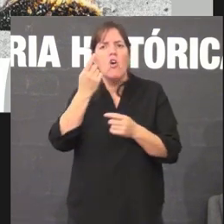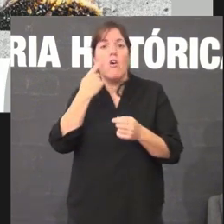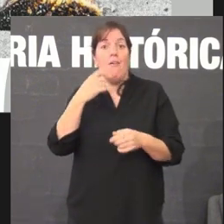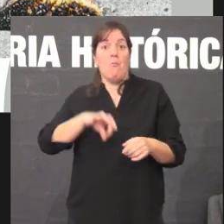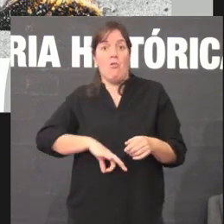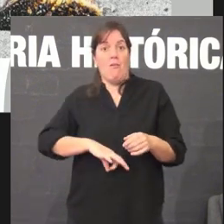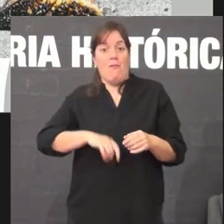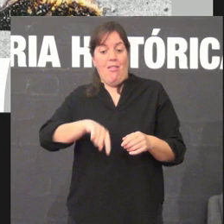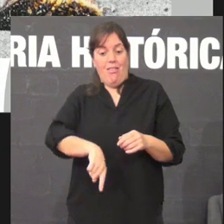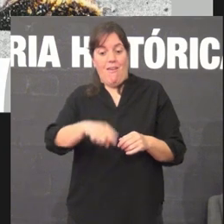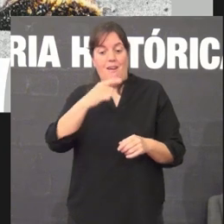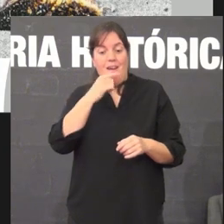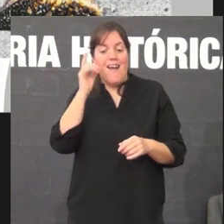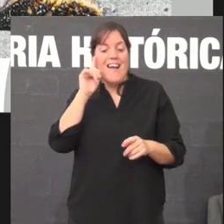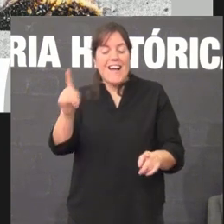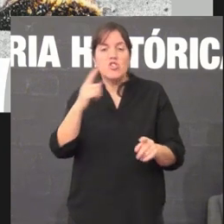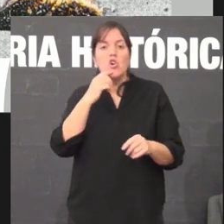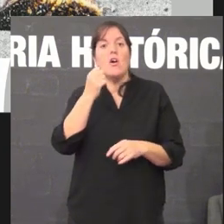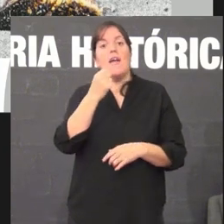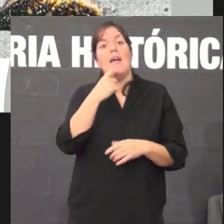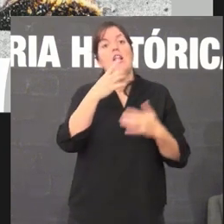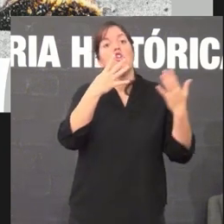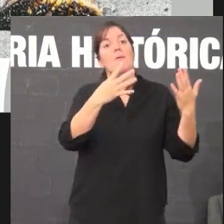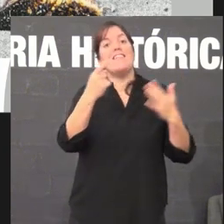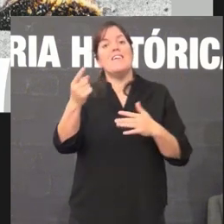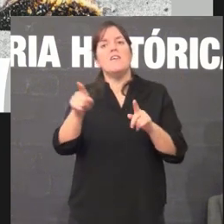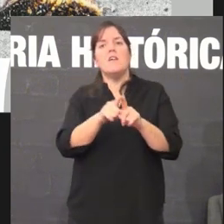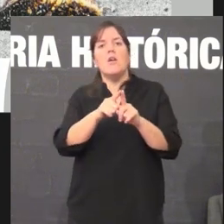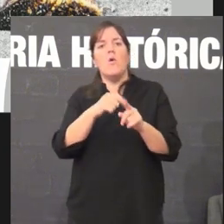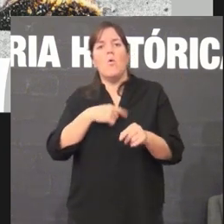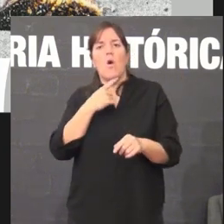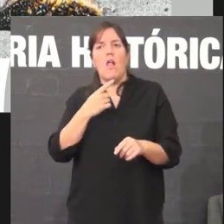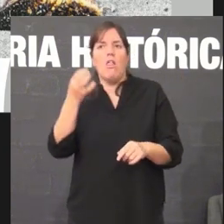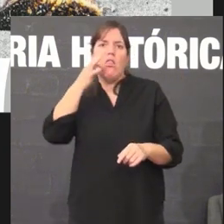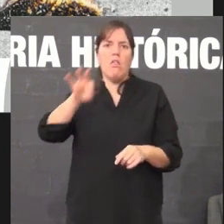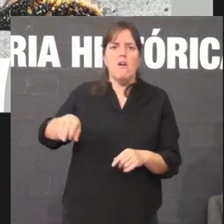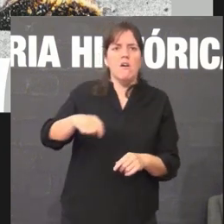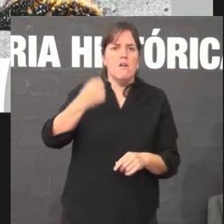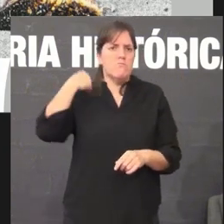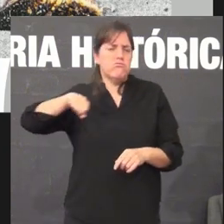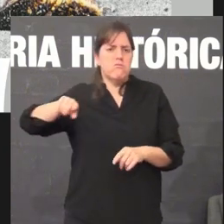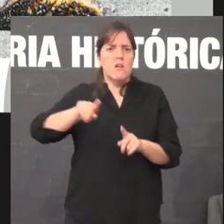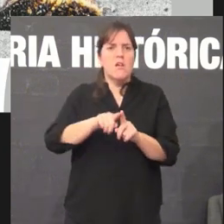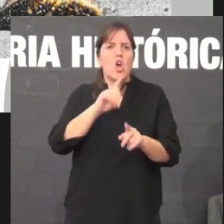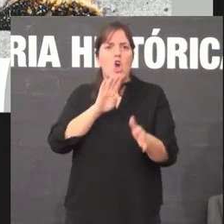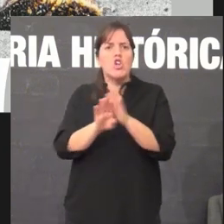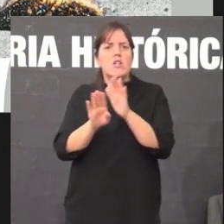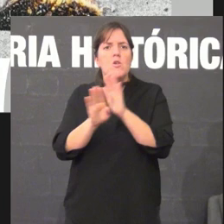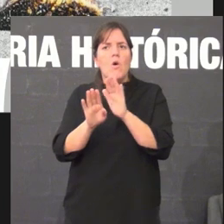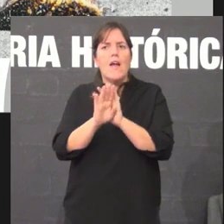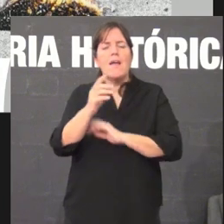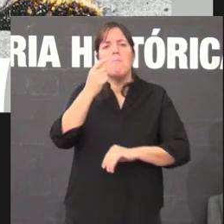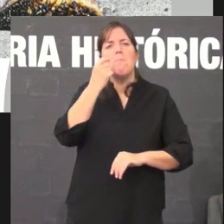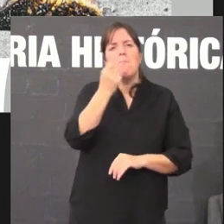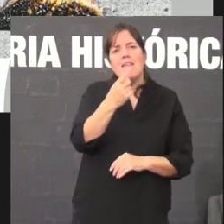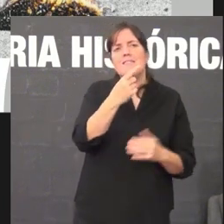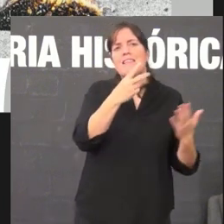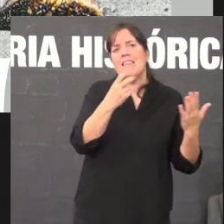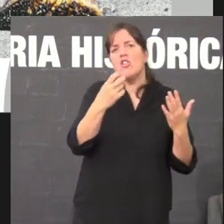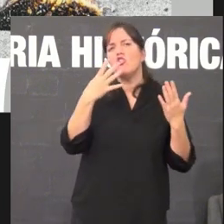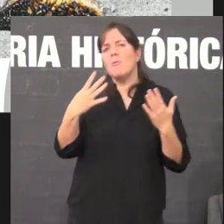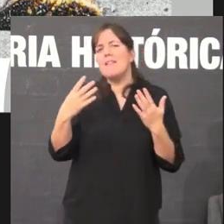1796 seguisen delinquindo en falar galego. 1796. Non é o franquismo que inventa esa política,